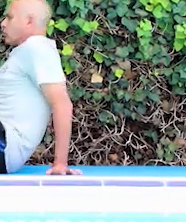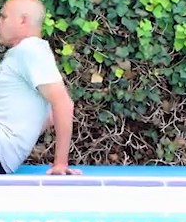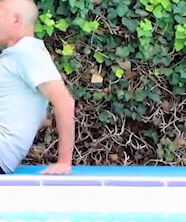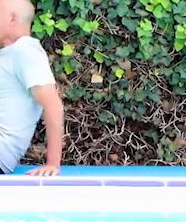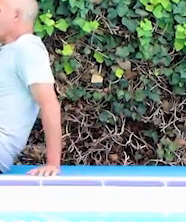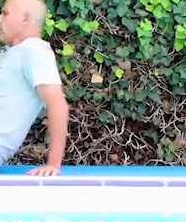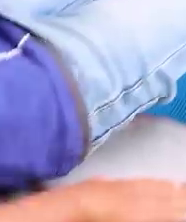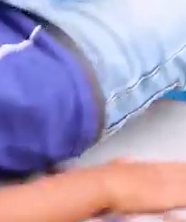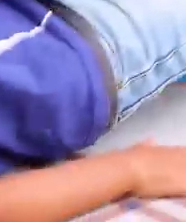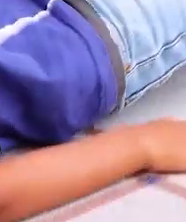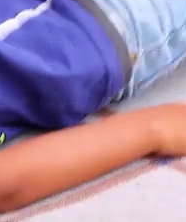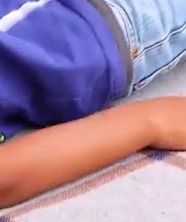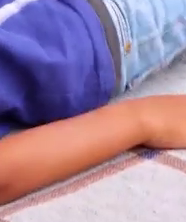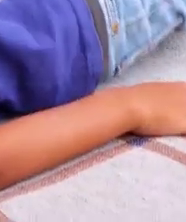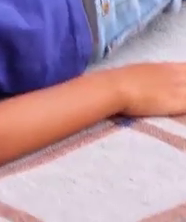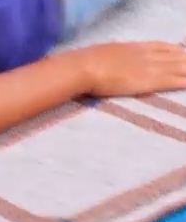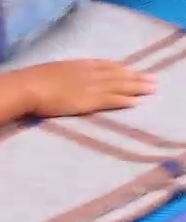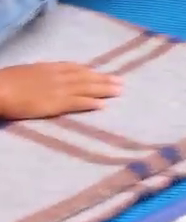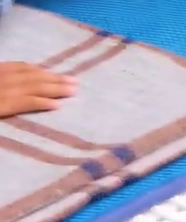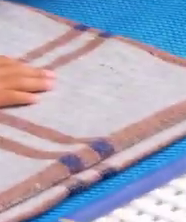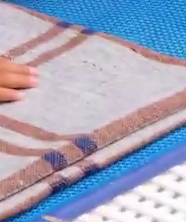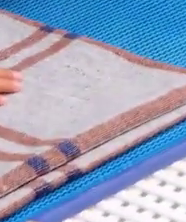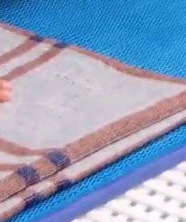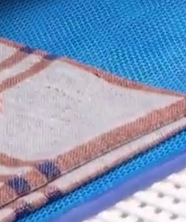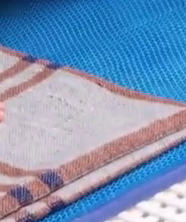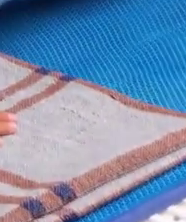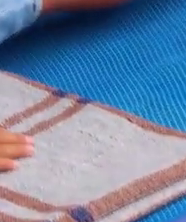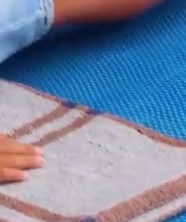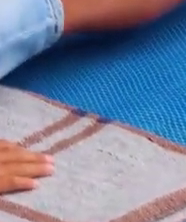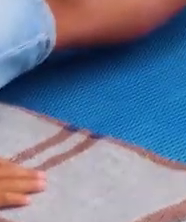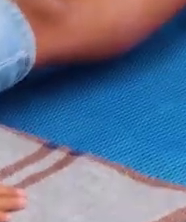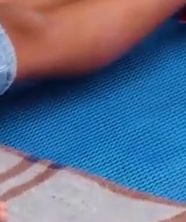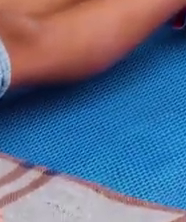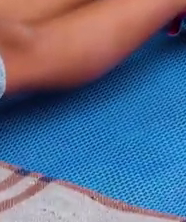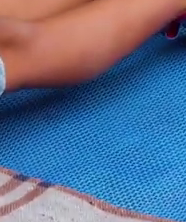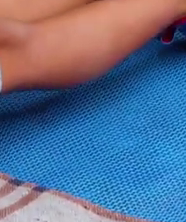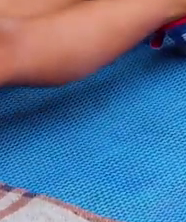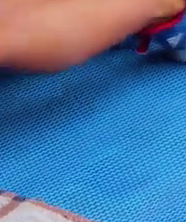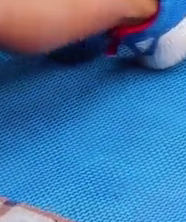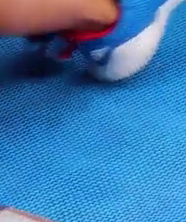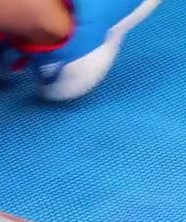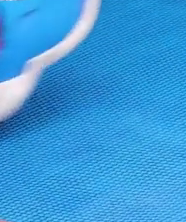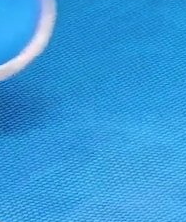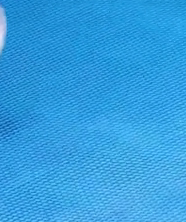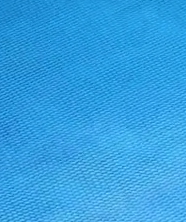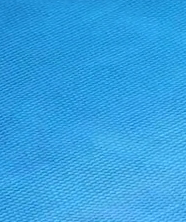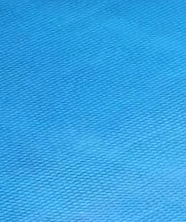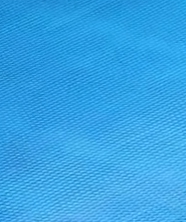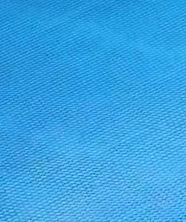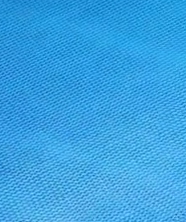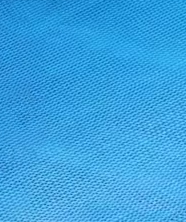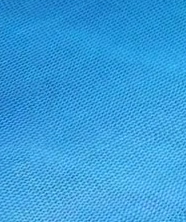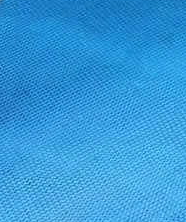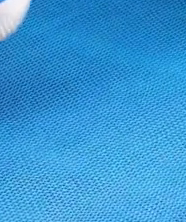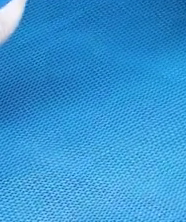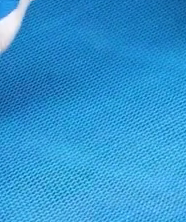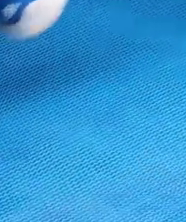Nos acostamos totalmente y hacemos tres flexiones y extensiones. Una.